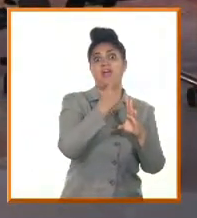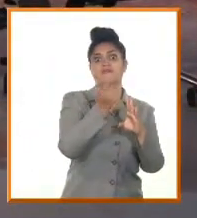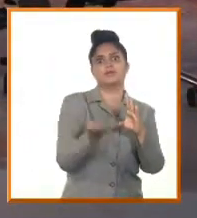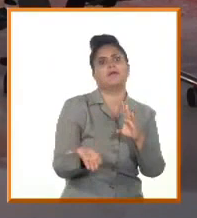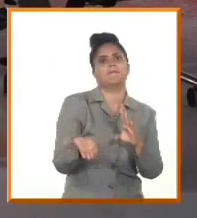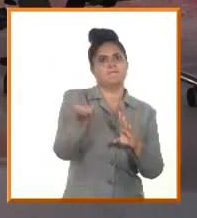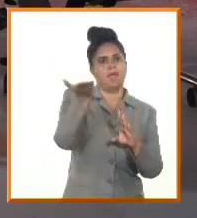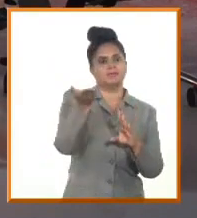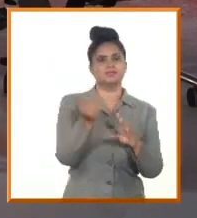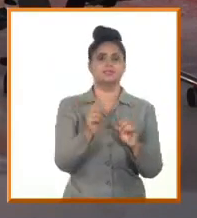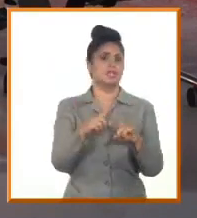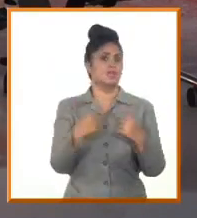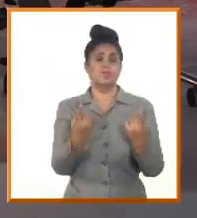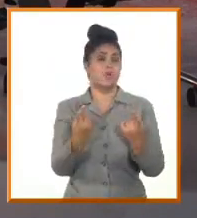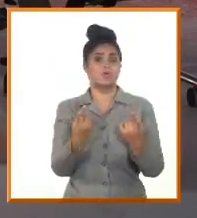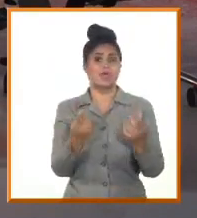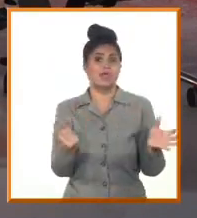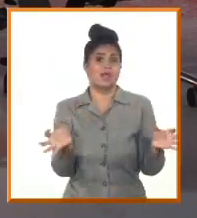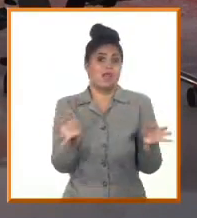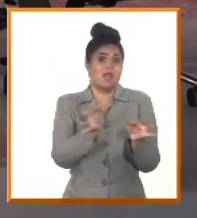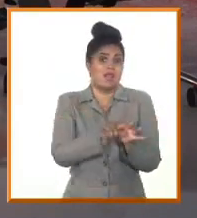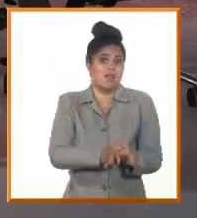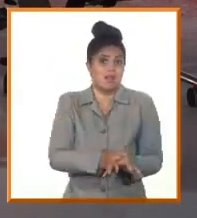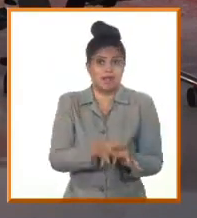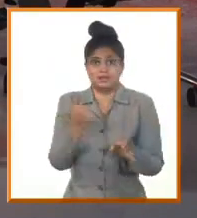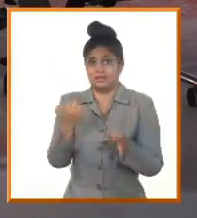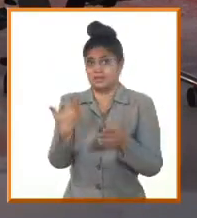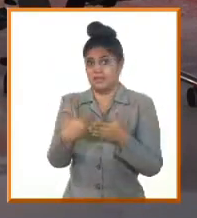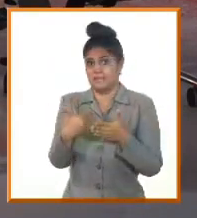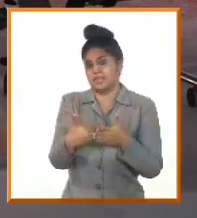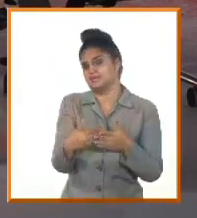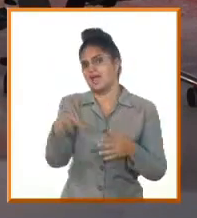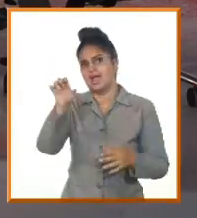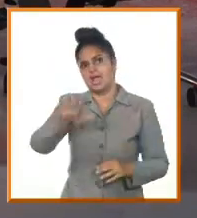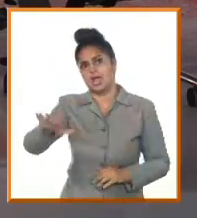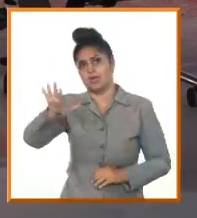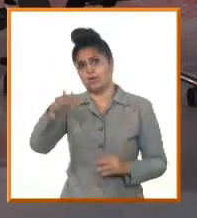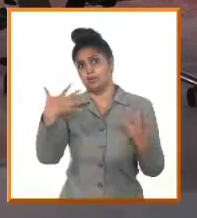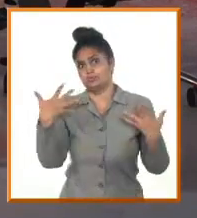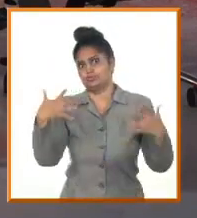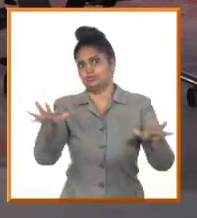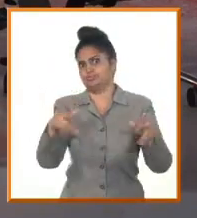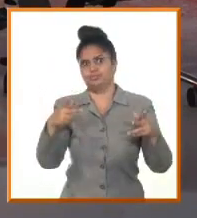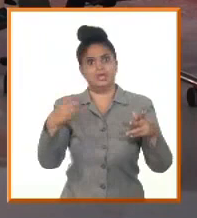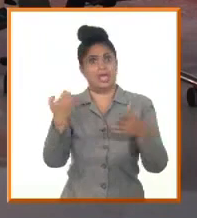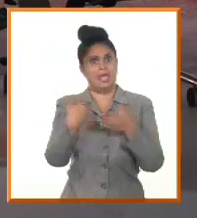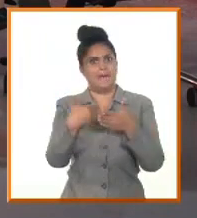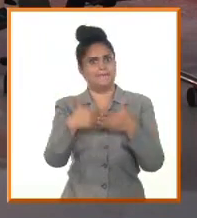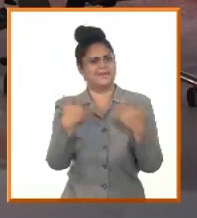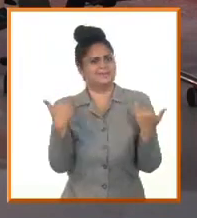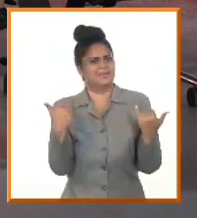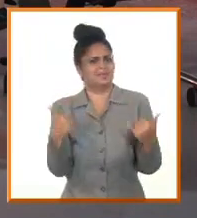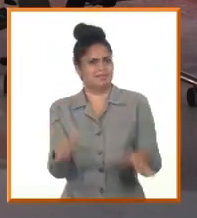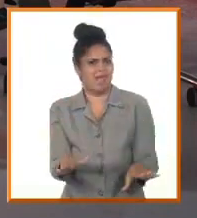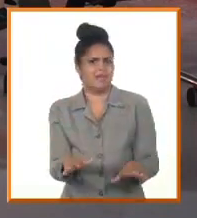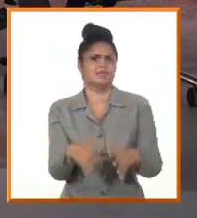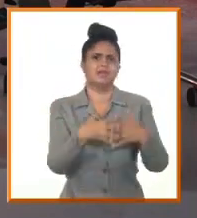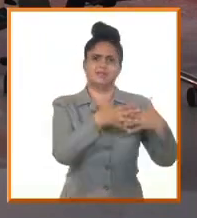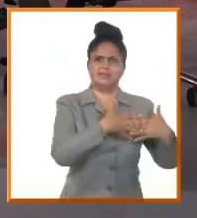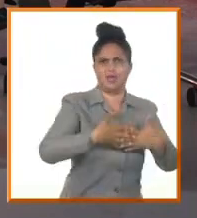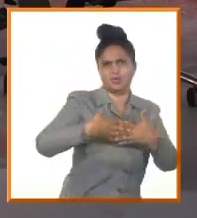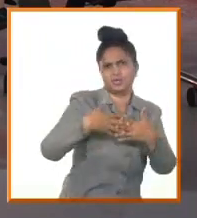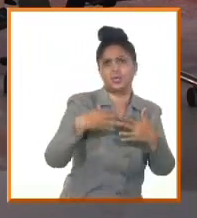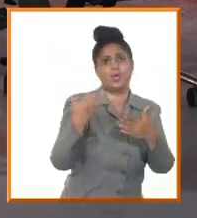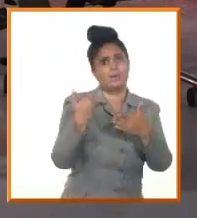habitantes, que tiene la media de América Latina, para no hablar inclusive de Europa o de Estados Unidos. Así que nosotros pensamos que crear nuevas empresas